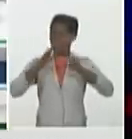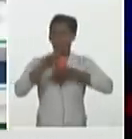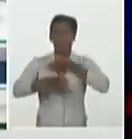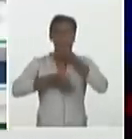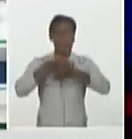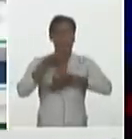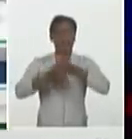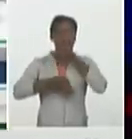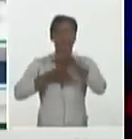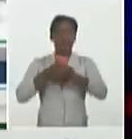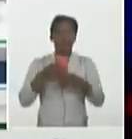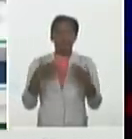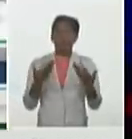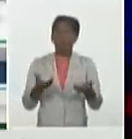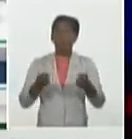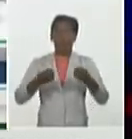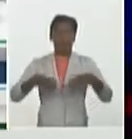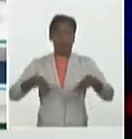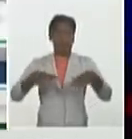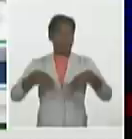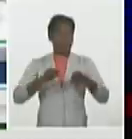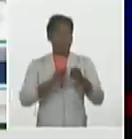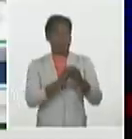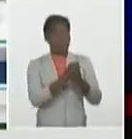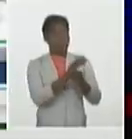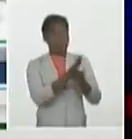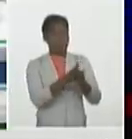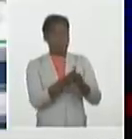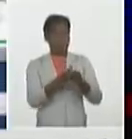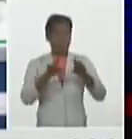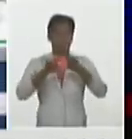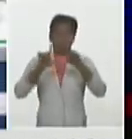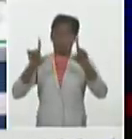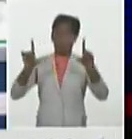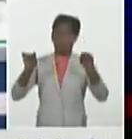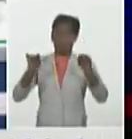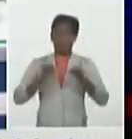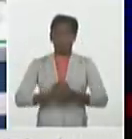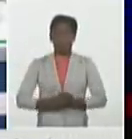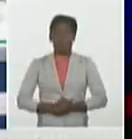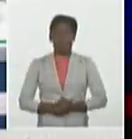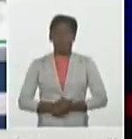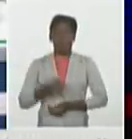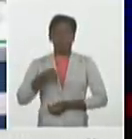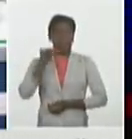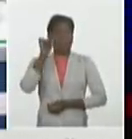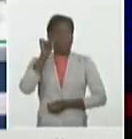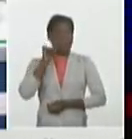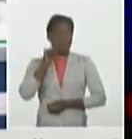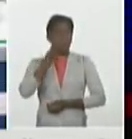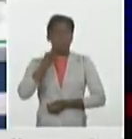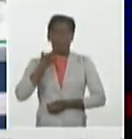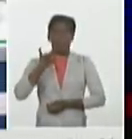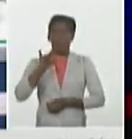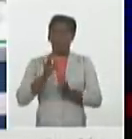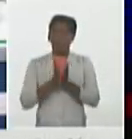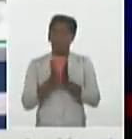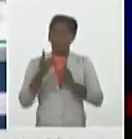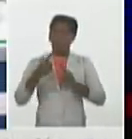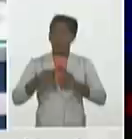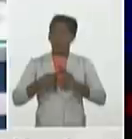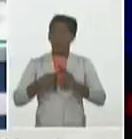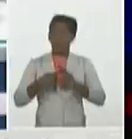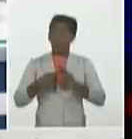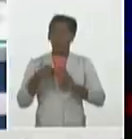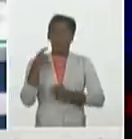actualizada sobre el comportamiento de la COVID-19 en territorio nacional. Es sábado 29 de mayo del año 2021 y de